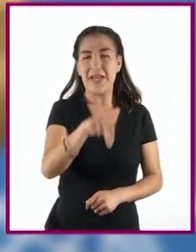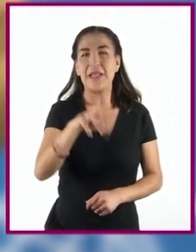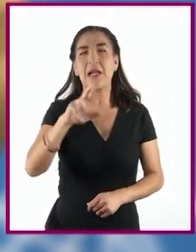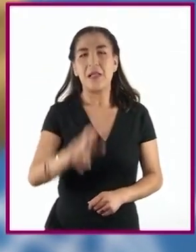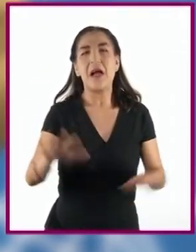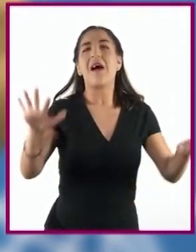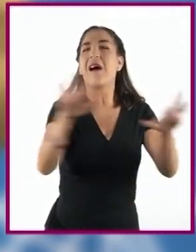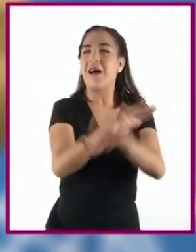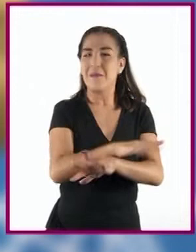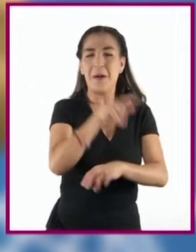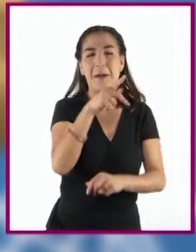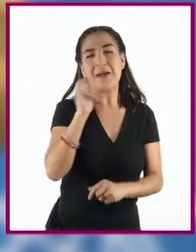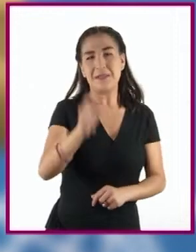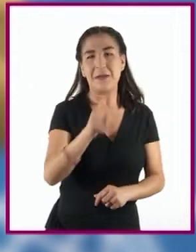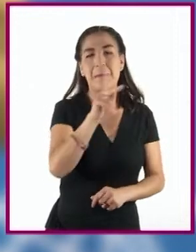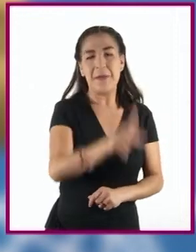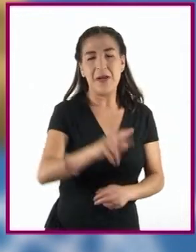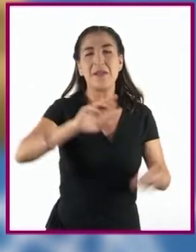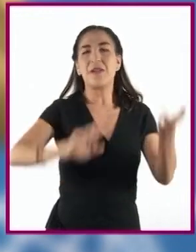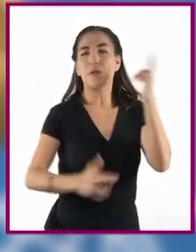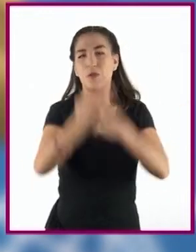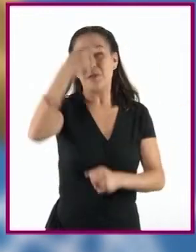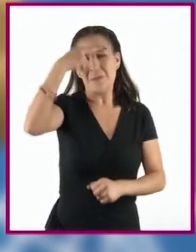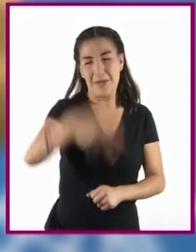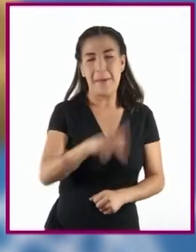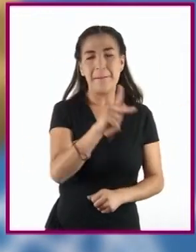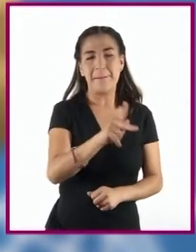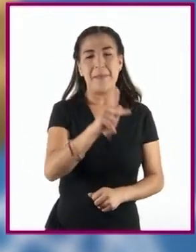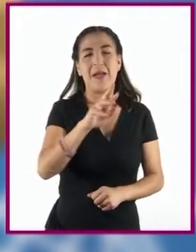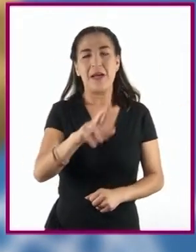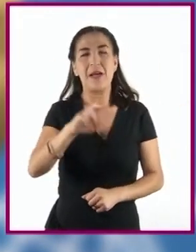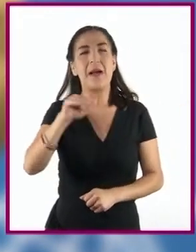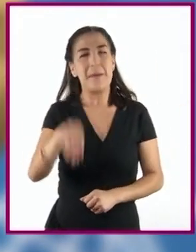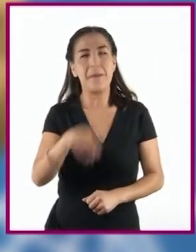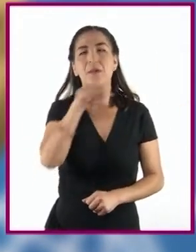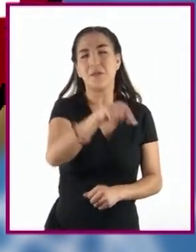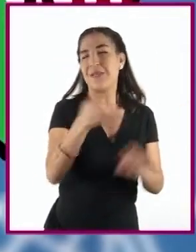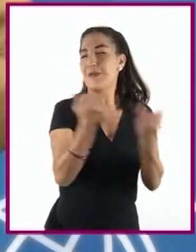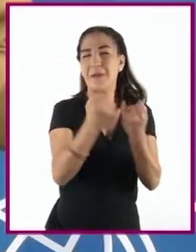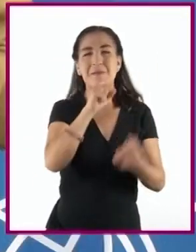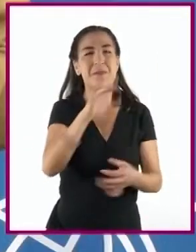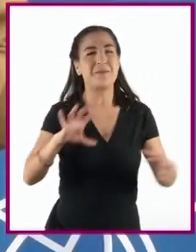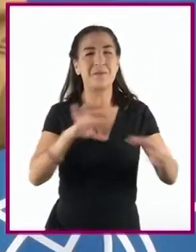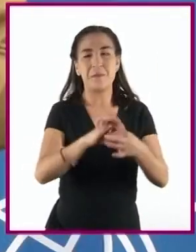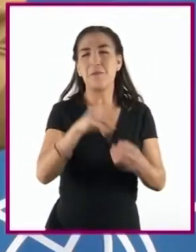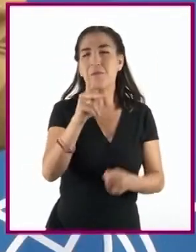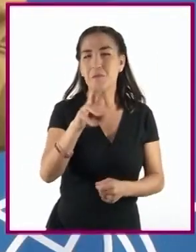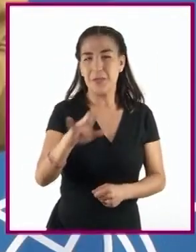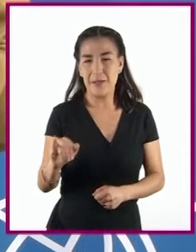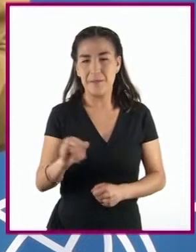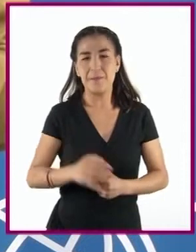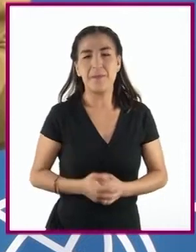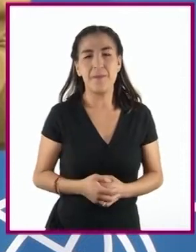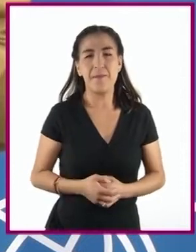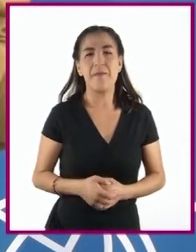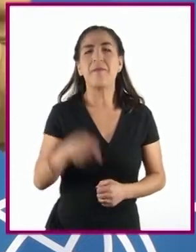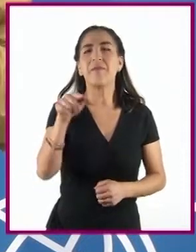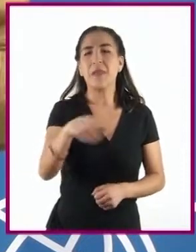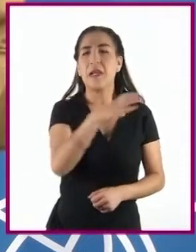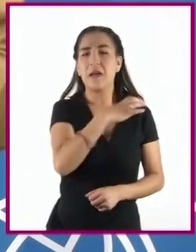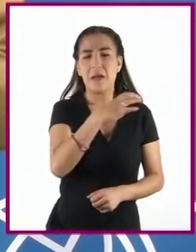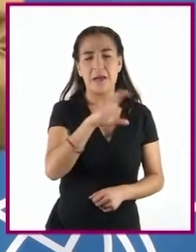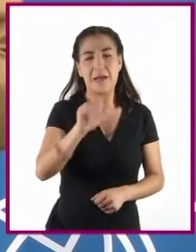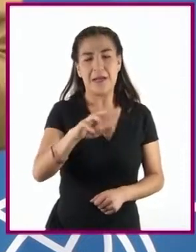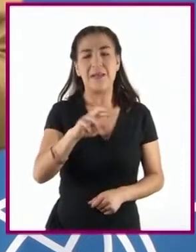convirtió en el Partido de la Revolución Mexicana, PRM, antecedente directo del PRI. Con Cárdenas iniciaría el